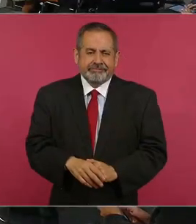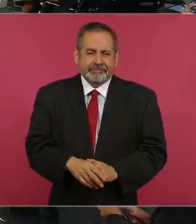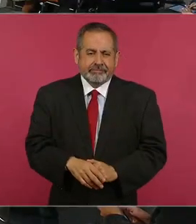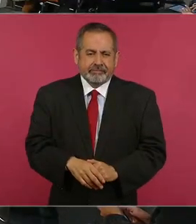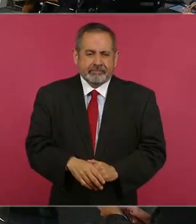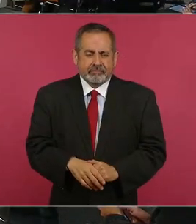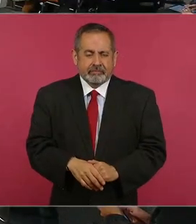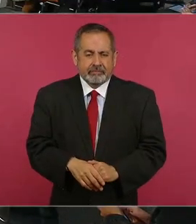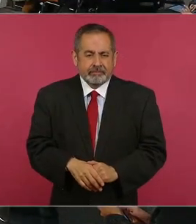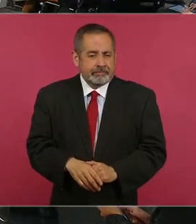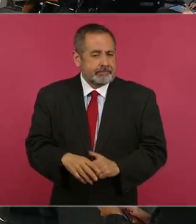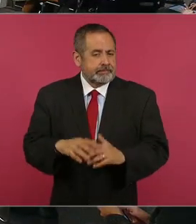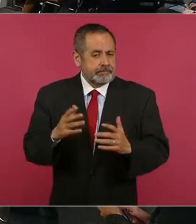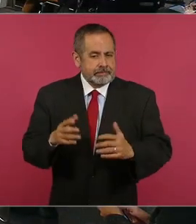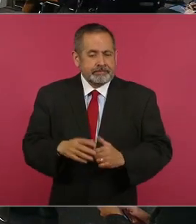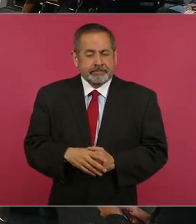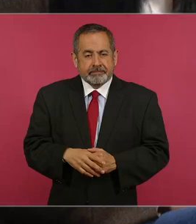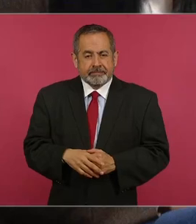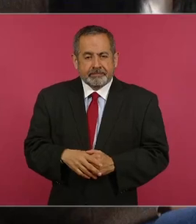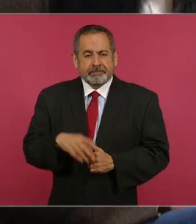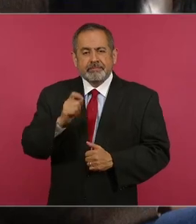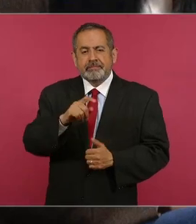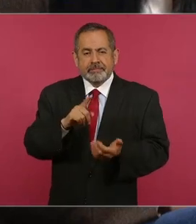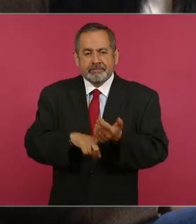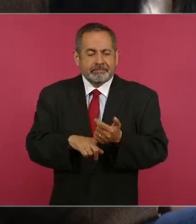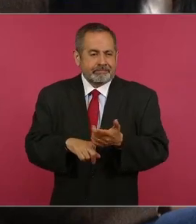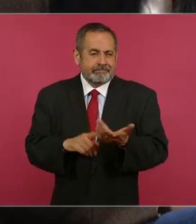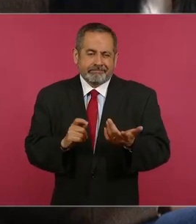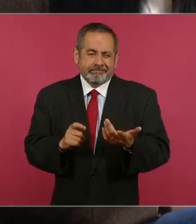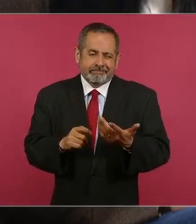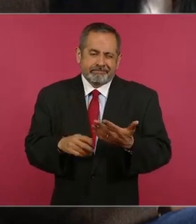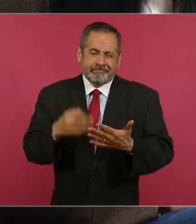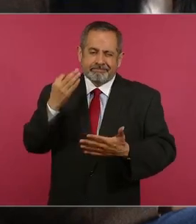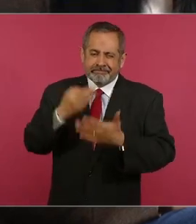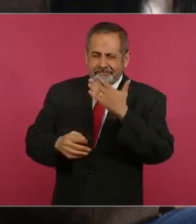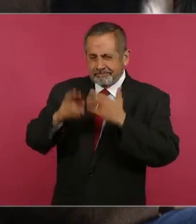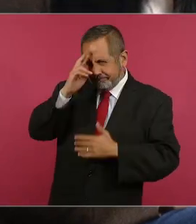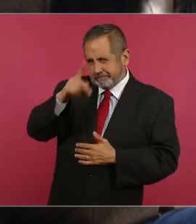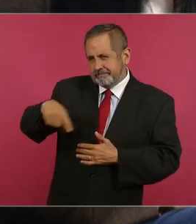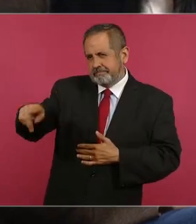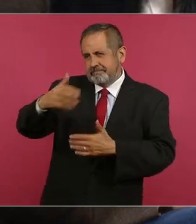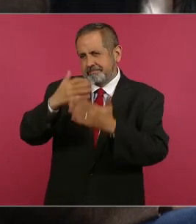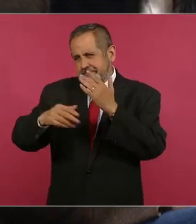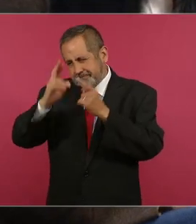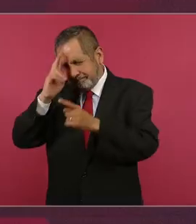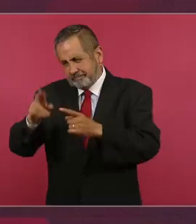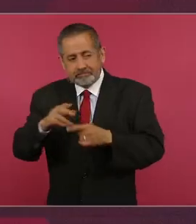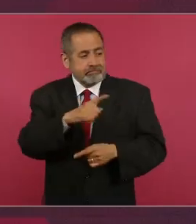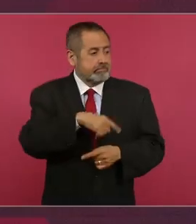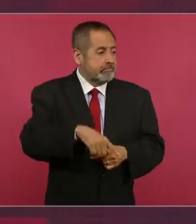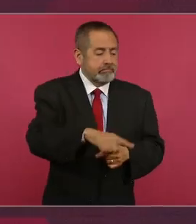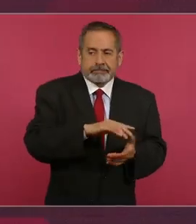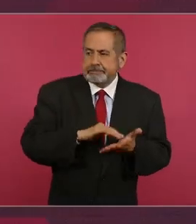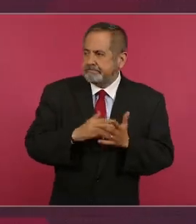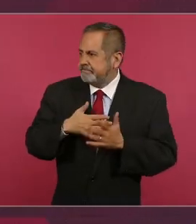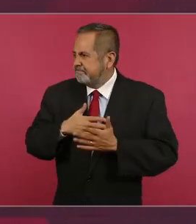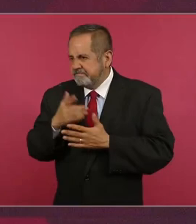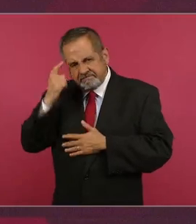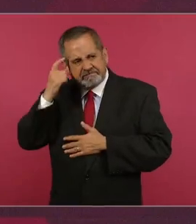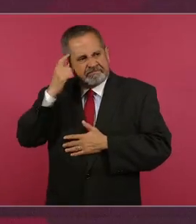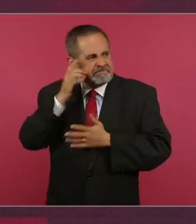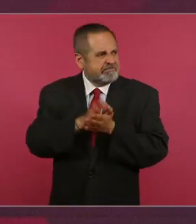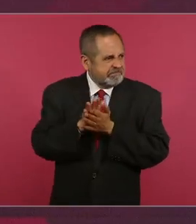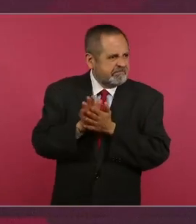Entonces, es una falta de respeto al pueblo estar pensando